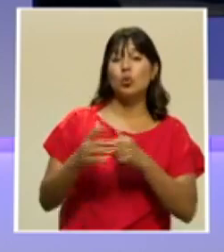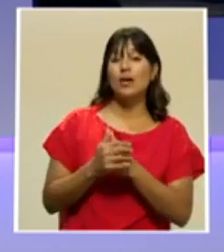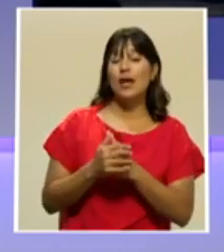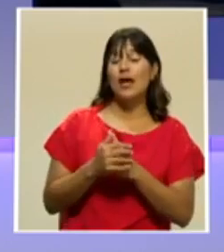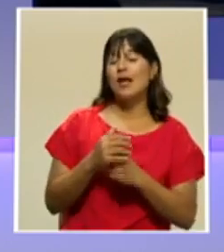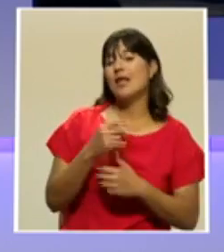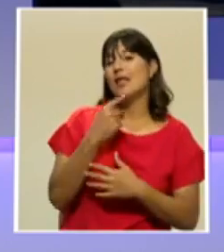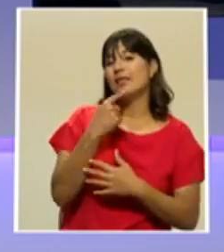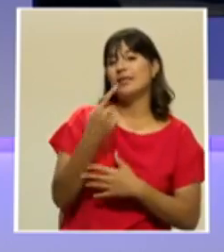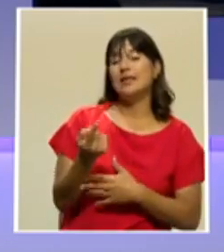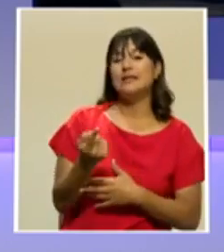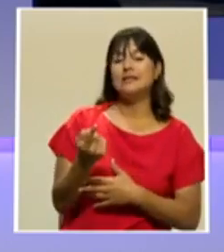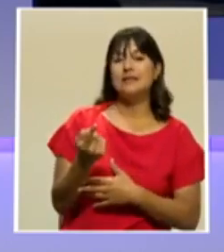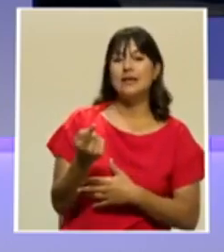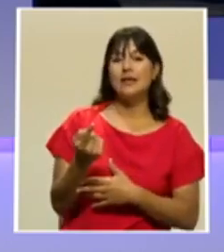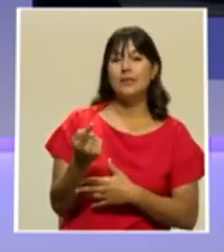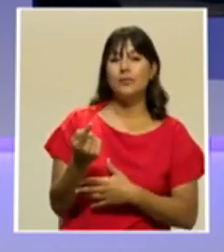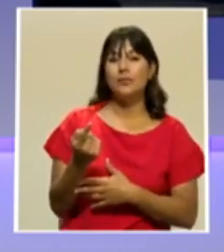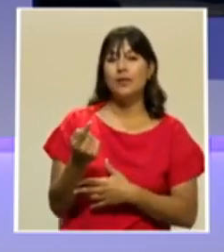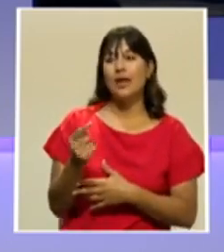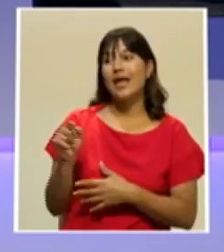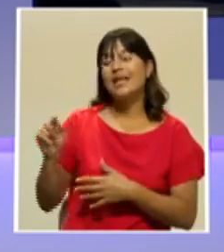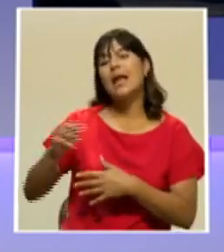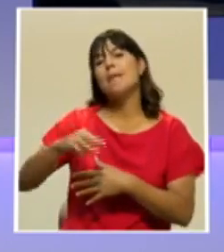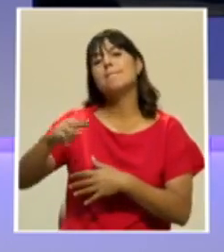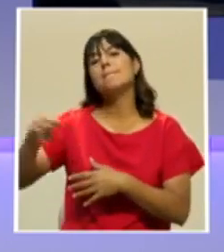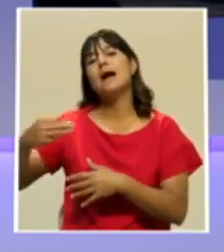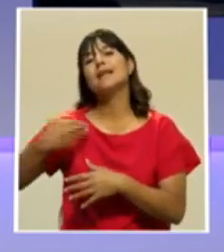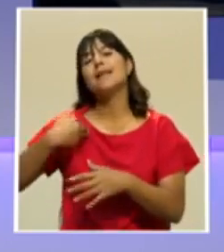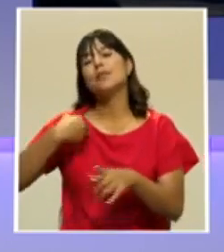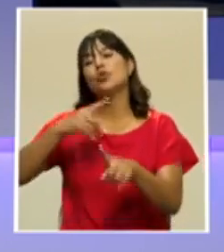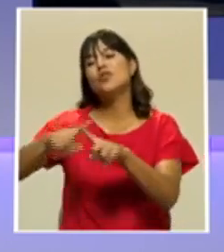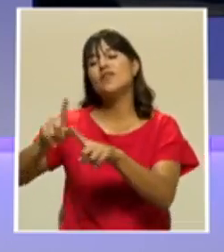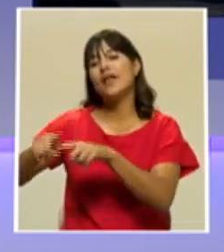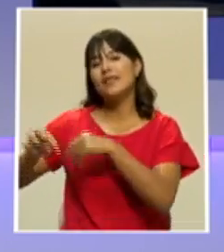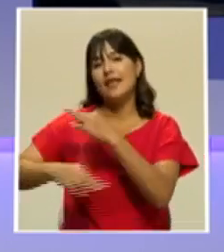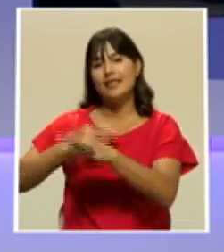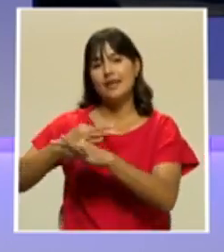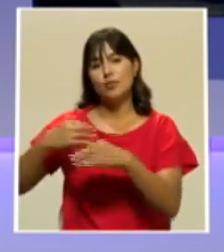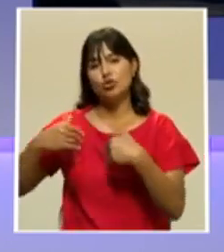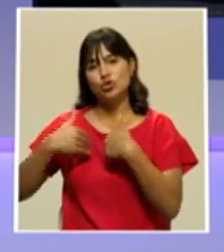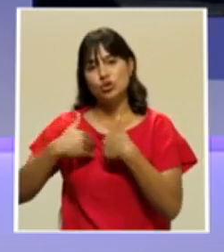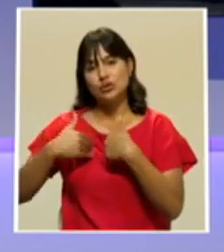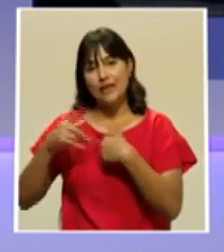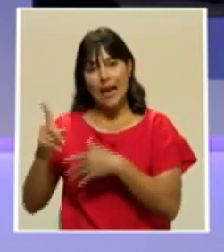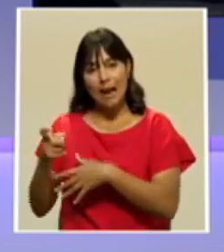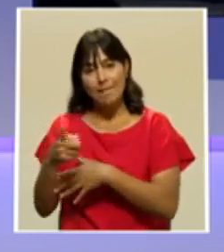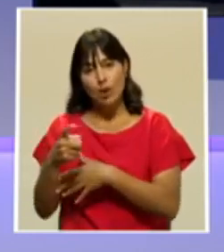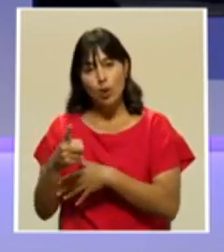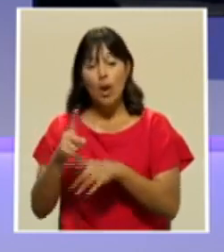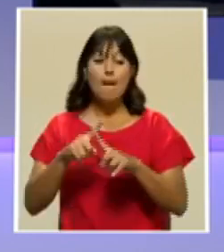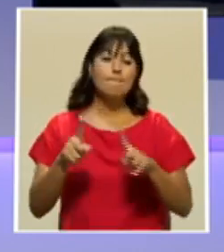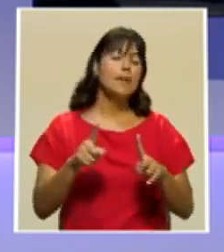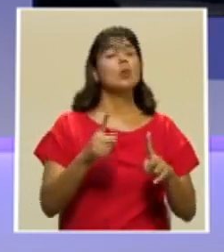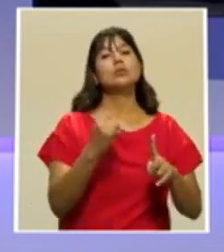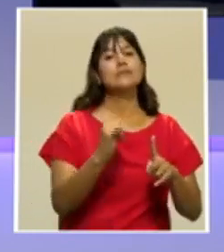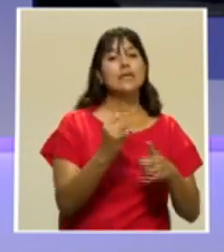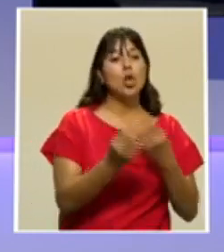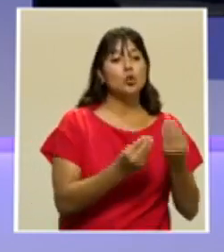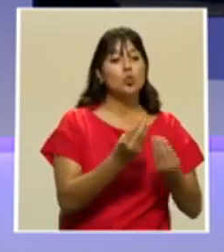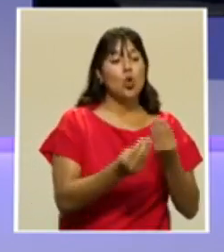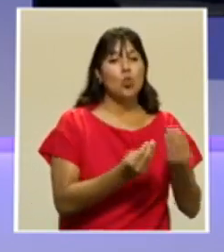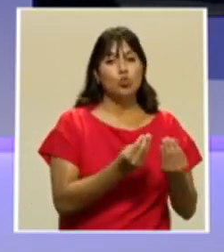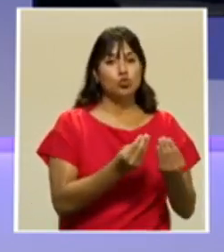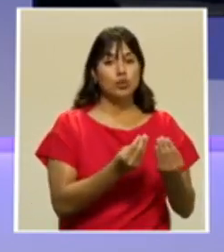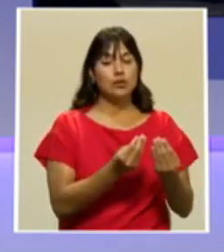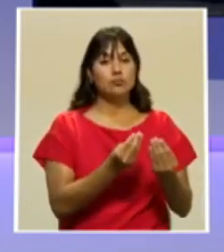solo se cultiva una especie. Mire, me recuerdo un poco en las épocas en las que hubo una gran discusión en los años